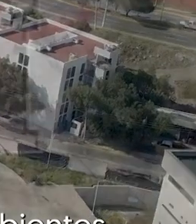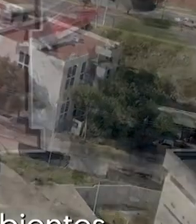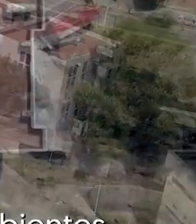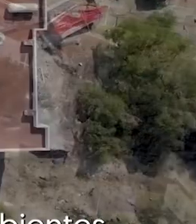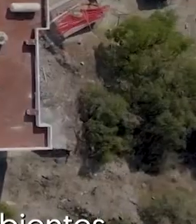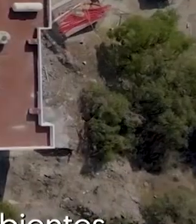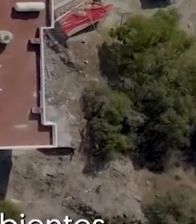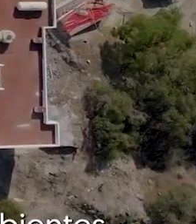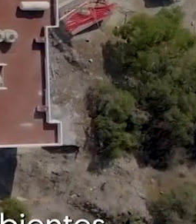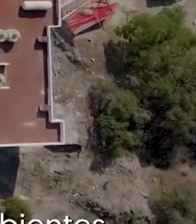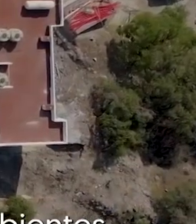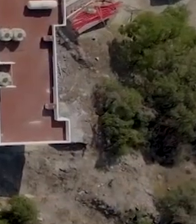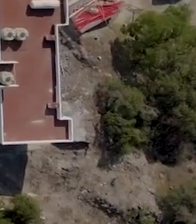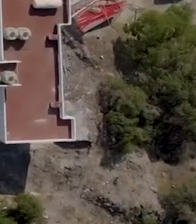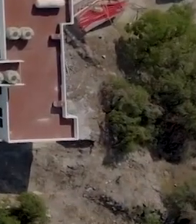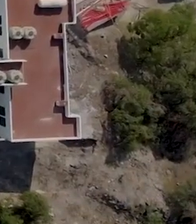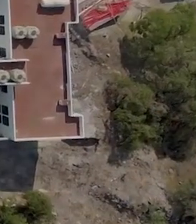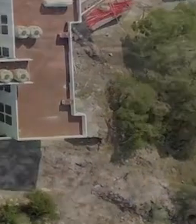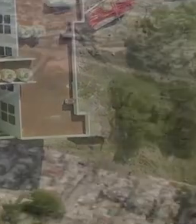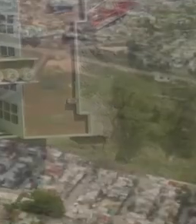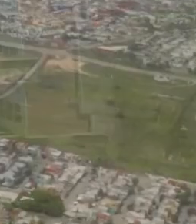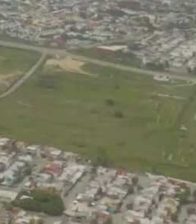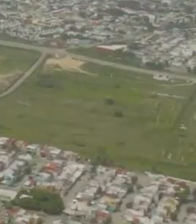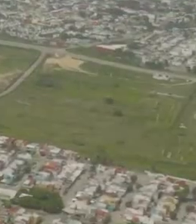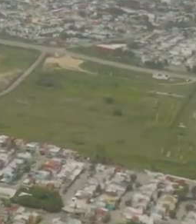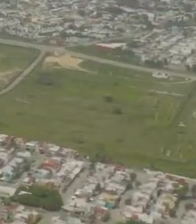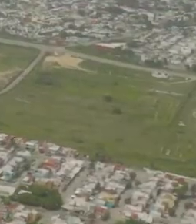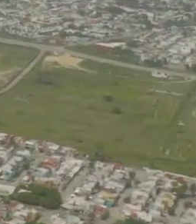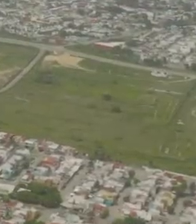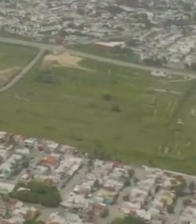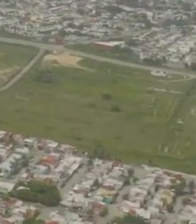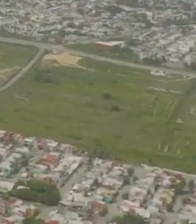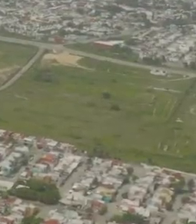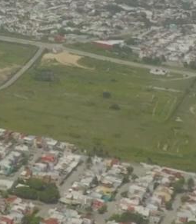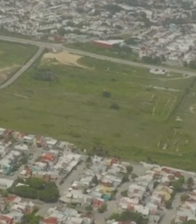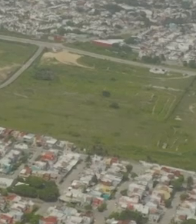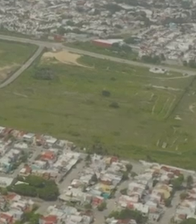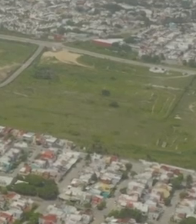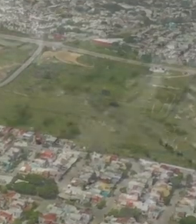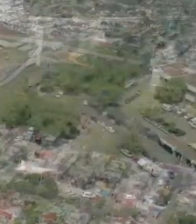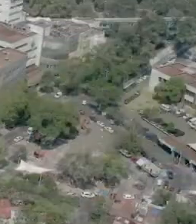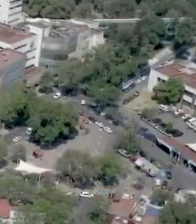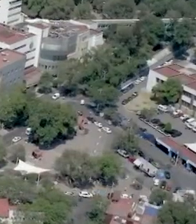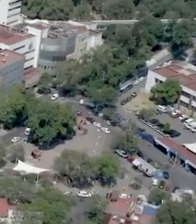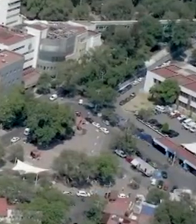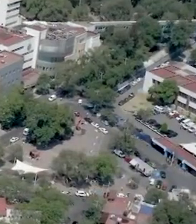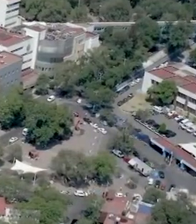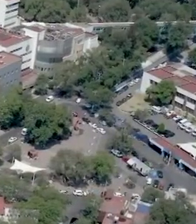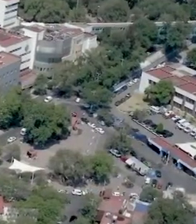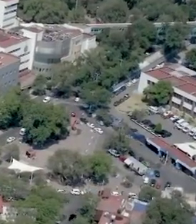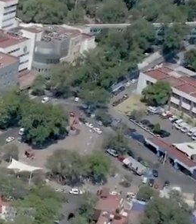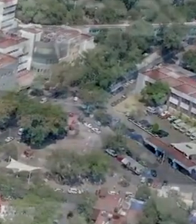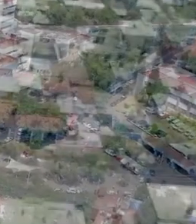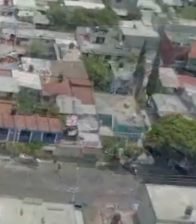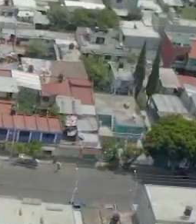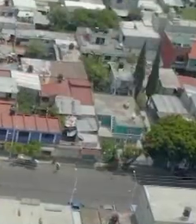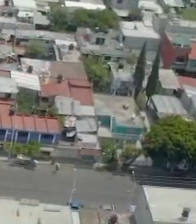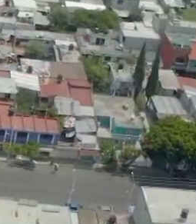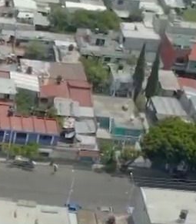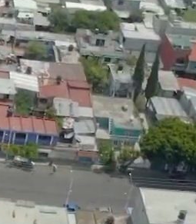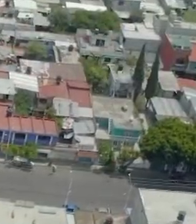para personas derechohabientes. Estas viviendas estarán ubicadas en zonas cercanas a servicios de salud,